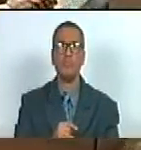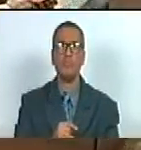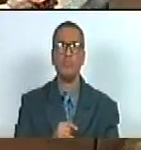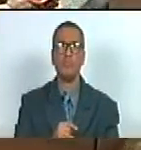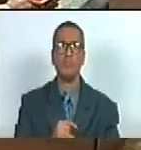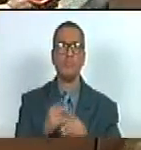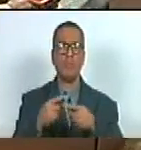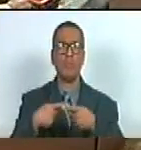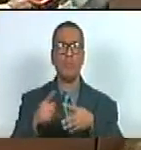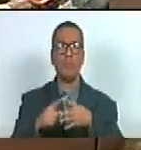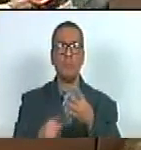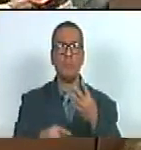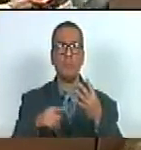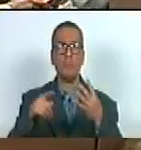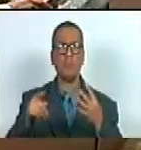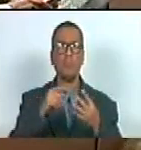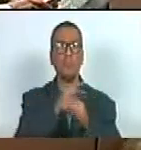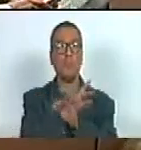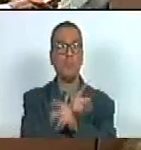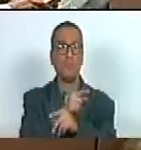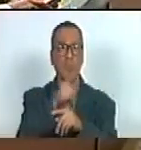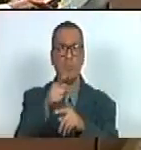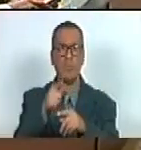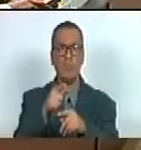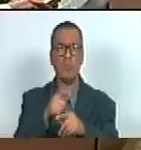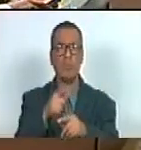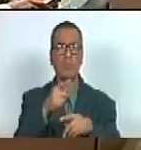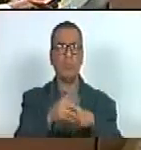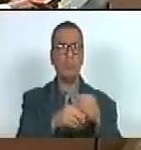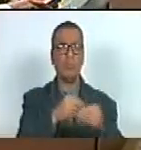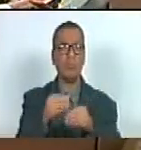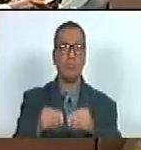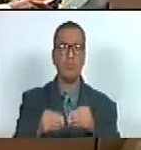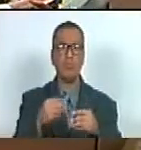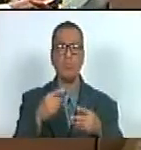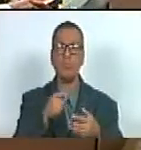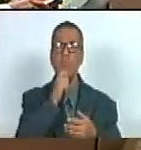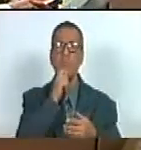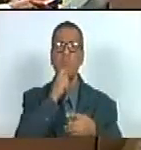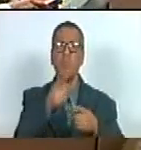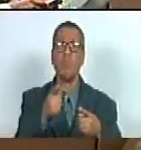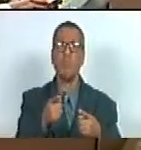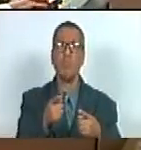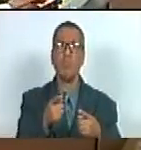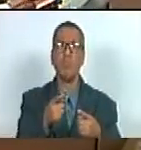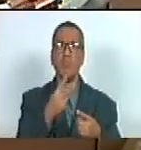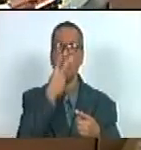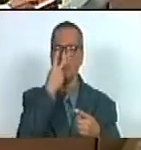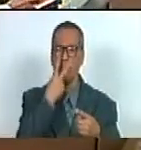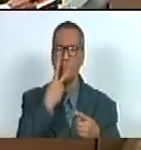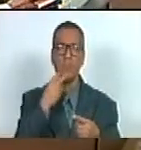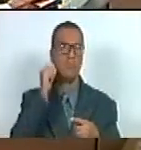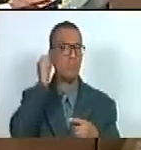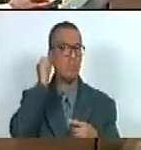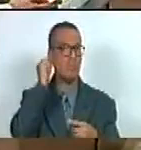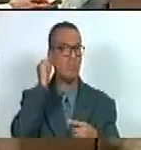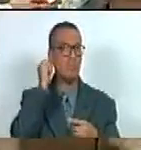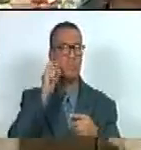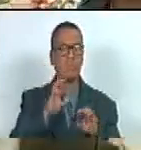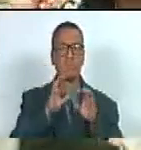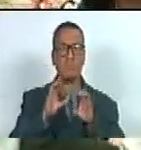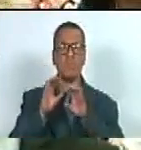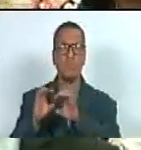distribuía juguetes sexuales pero a quienes a las mujeres pobres de manera burlesca y aberrante